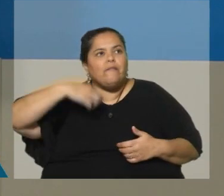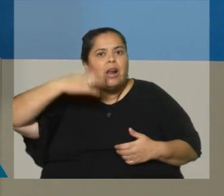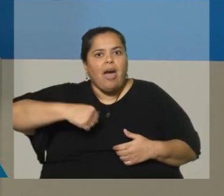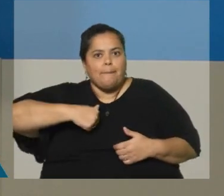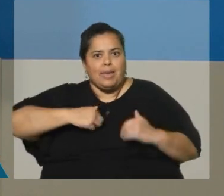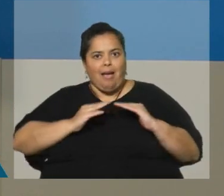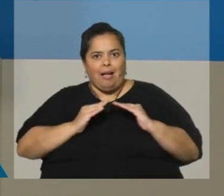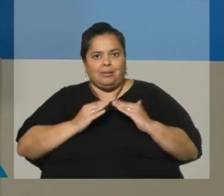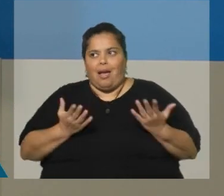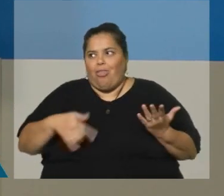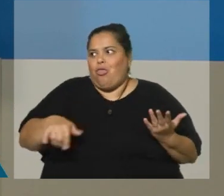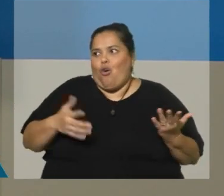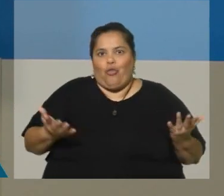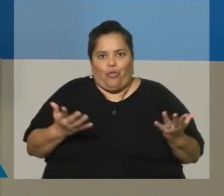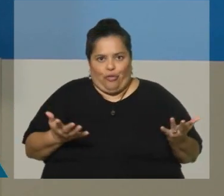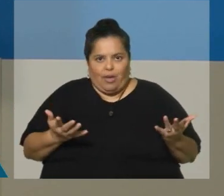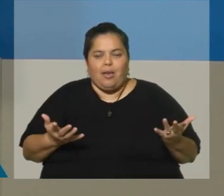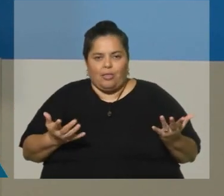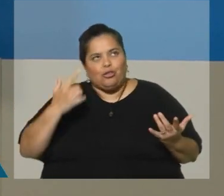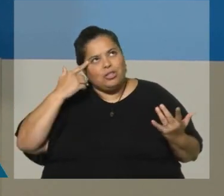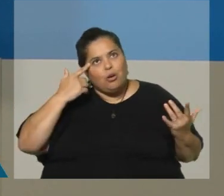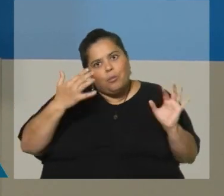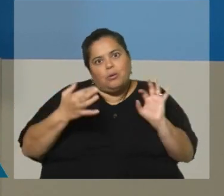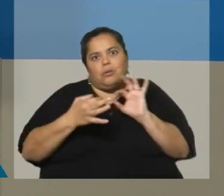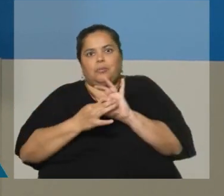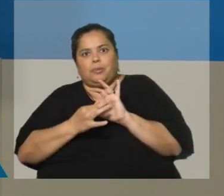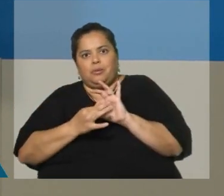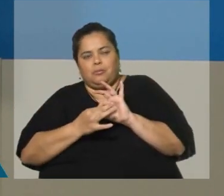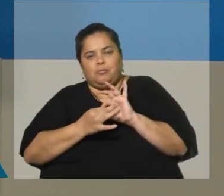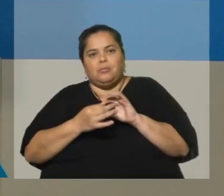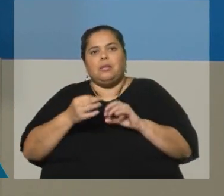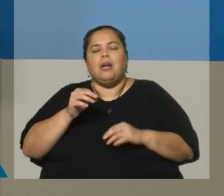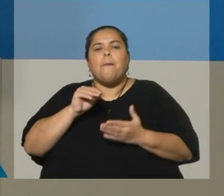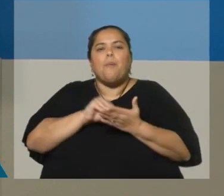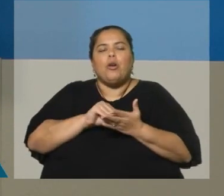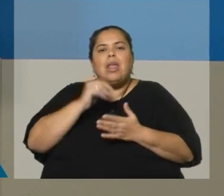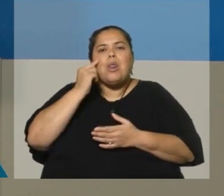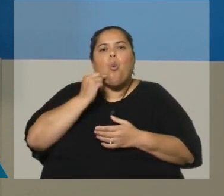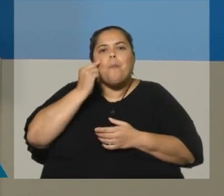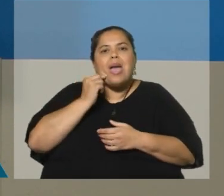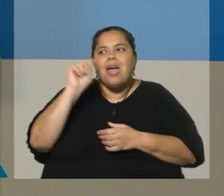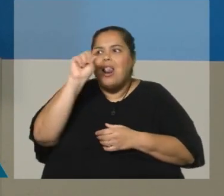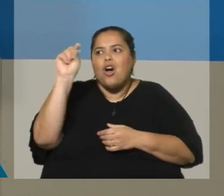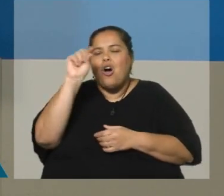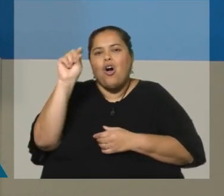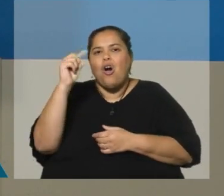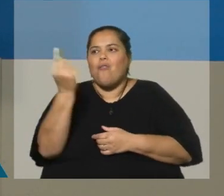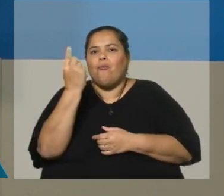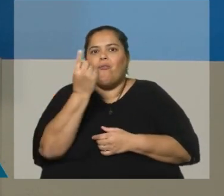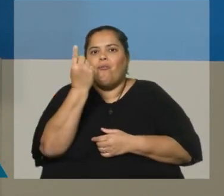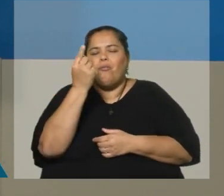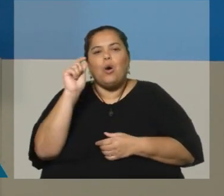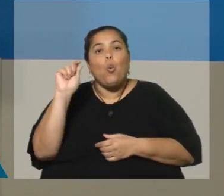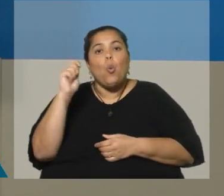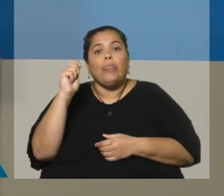resido. Ajá. Entonces, la forma de anclarlo allí es poniendo el número de cuenta de contador de UTE. Esto nos permite anclar la